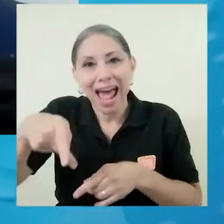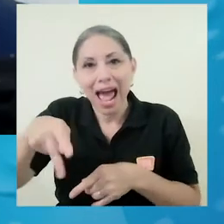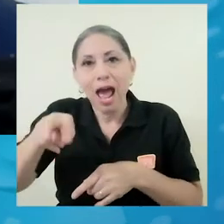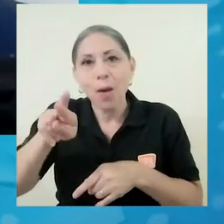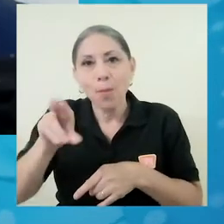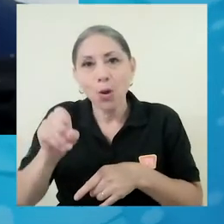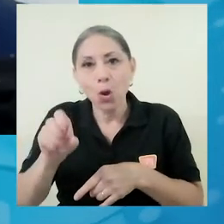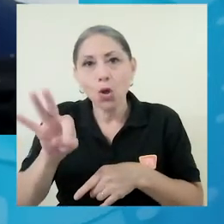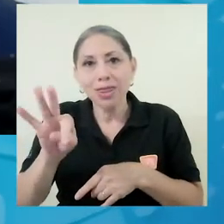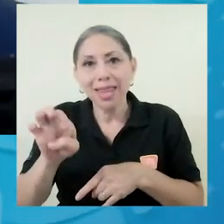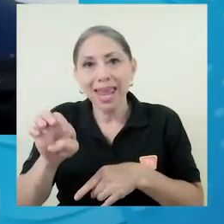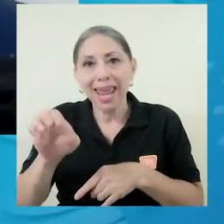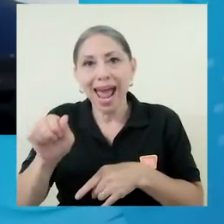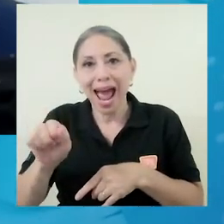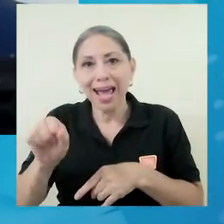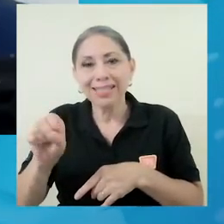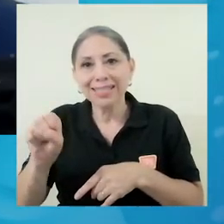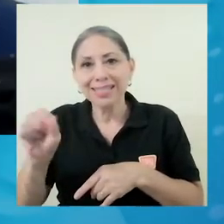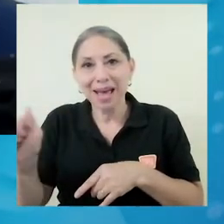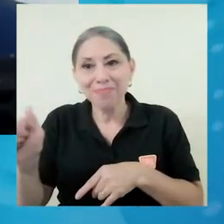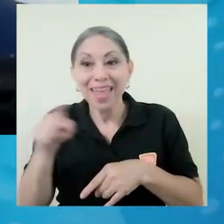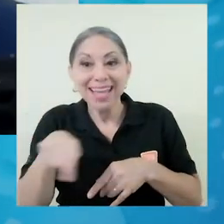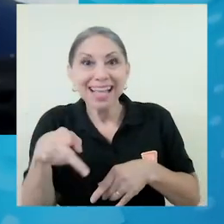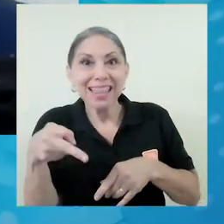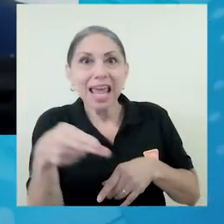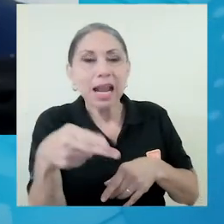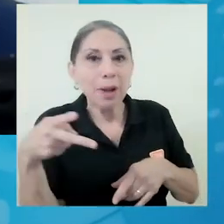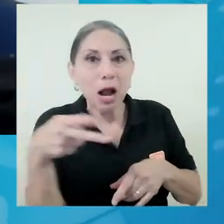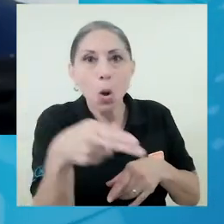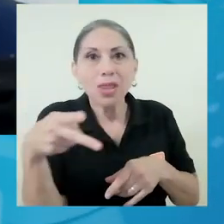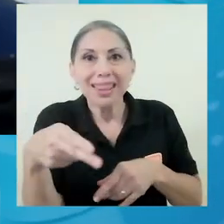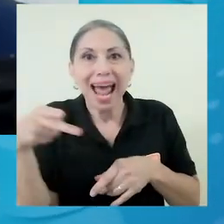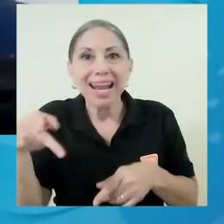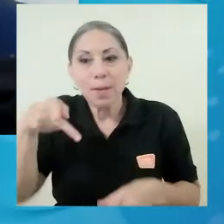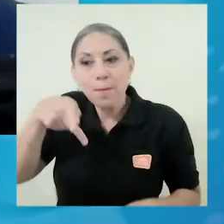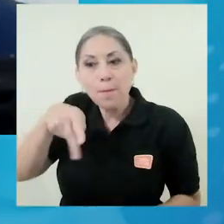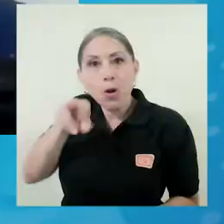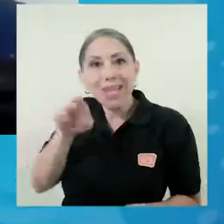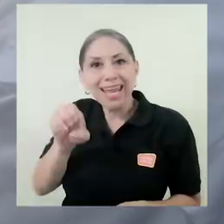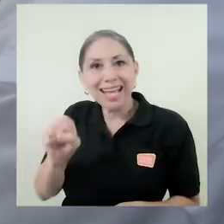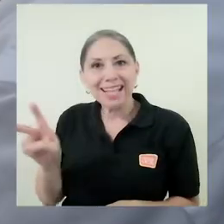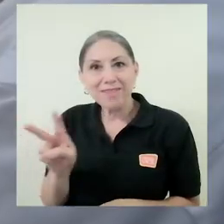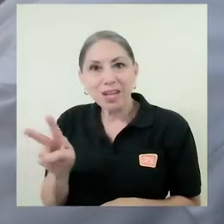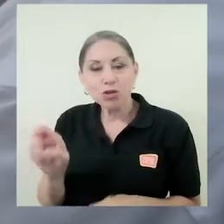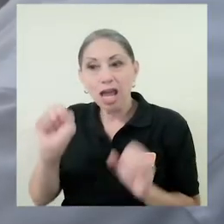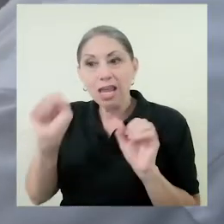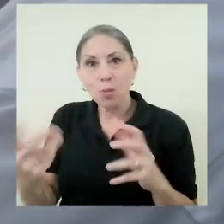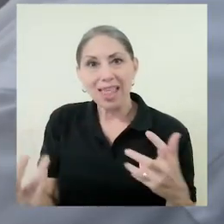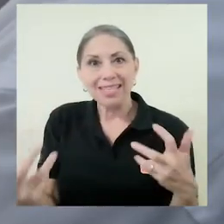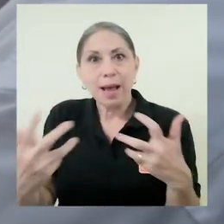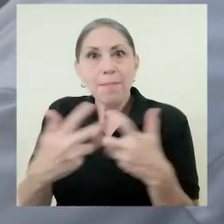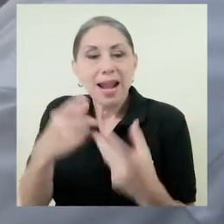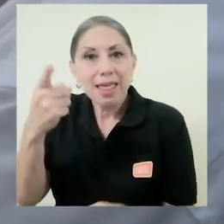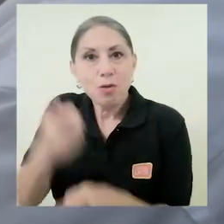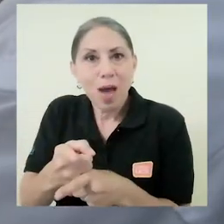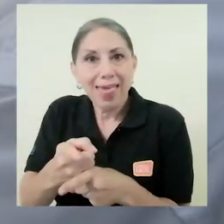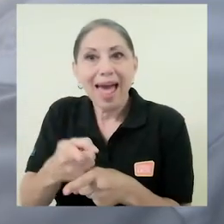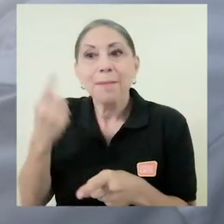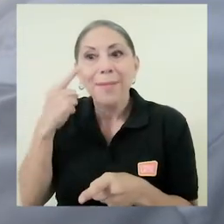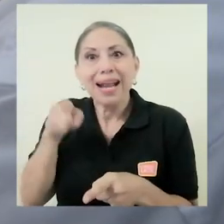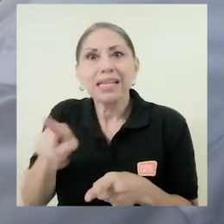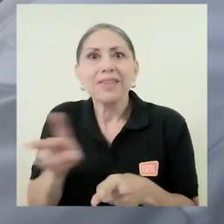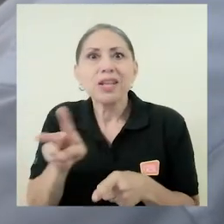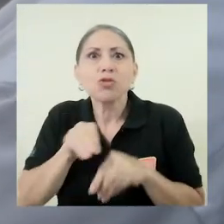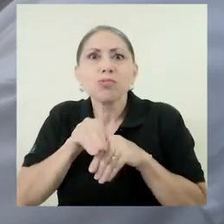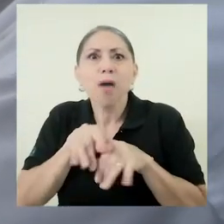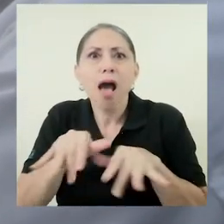tijera le sirve para cortar las otras proteínas del virus, para que se puedan ensamblar esas proteínas de la manera adecuada y el virus pueda replicarse.